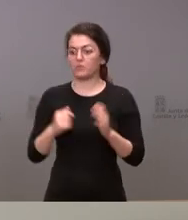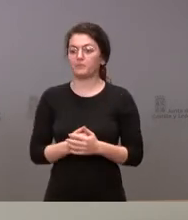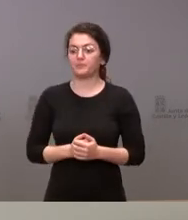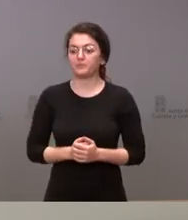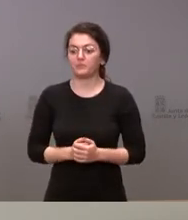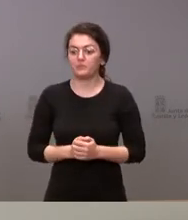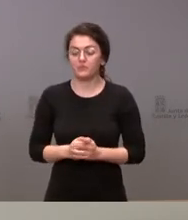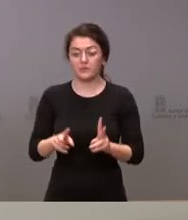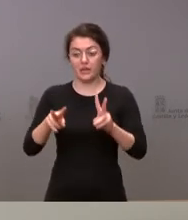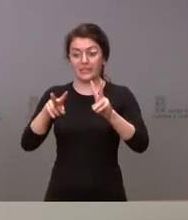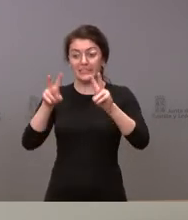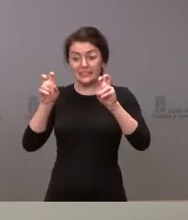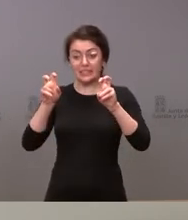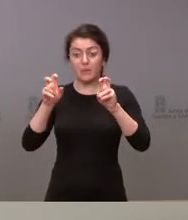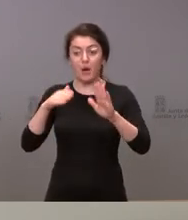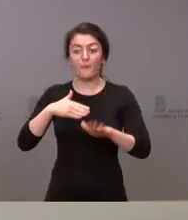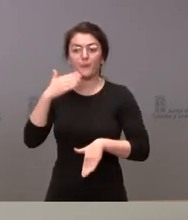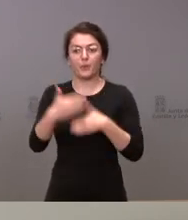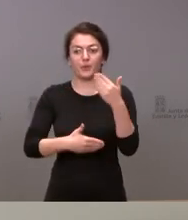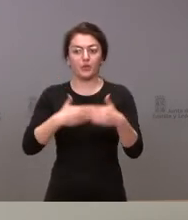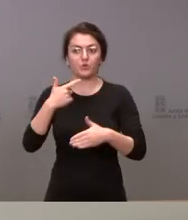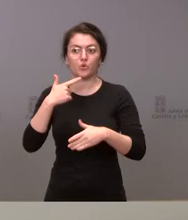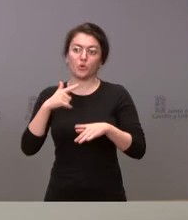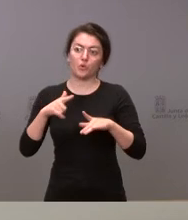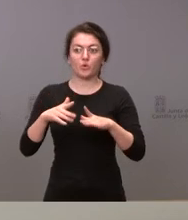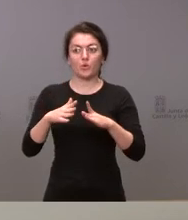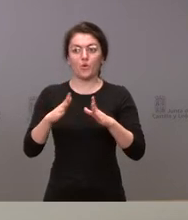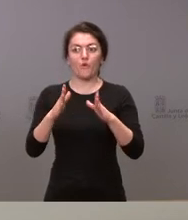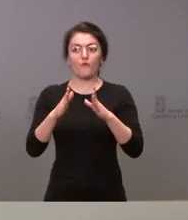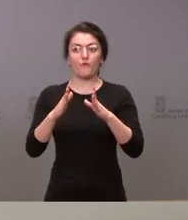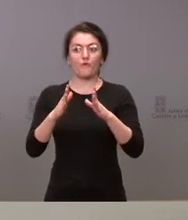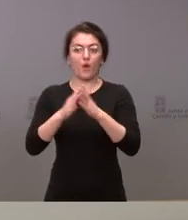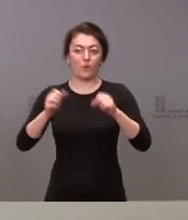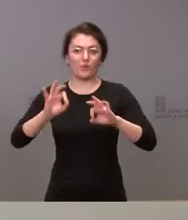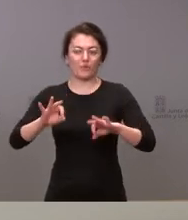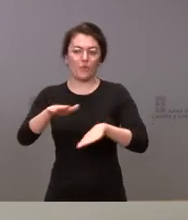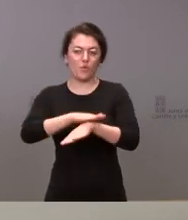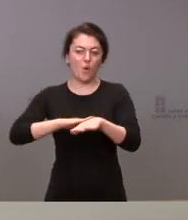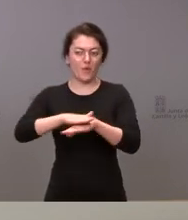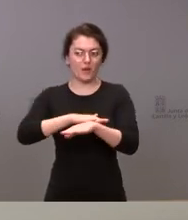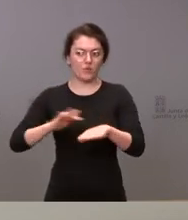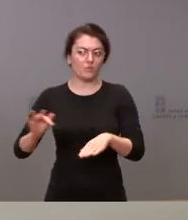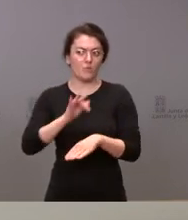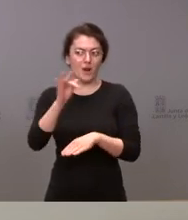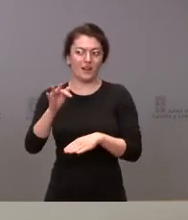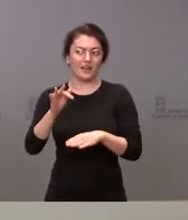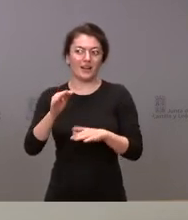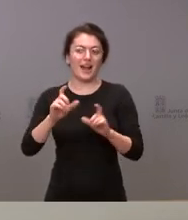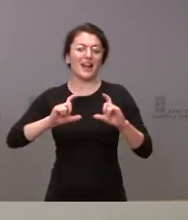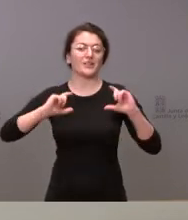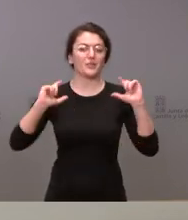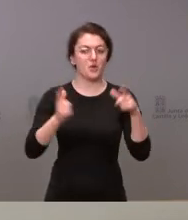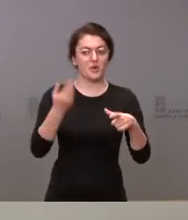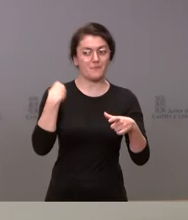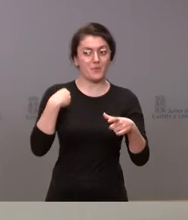con el proceso de la conformación del Gobierno y, por tanto, de las reuniones que los diferentes partidos